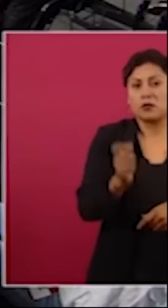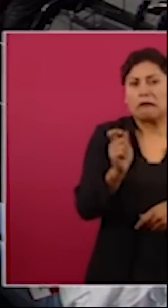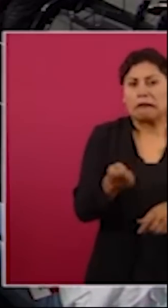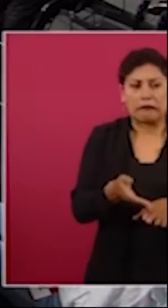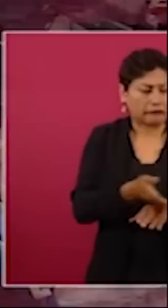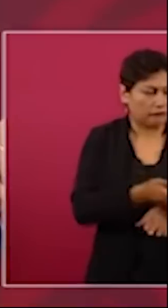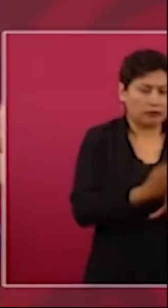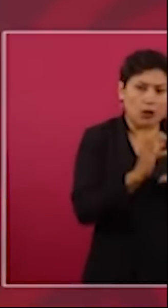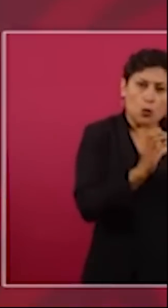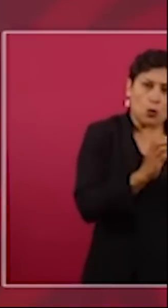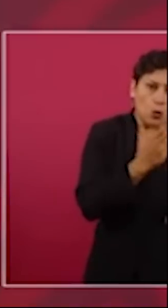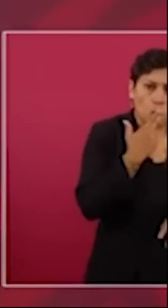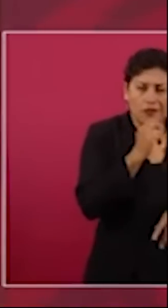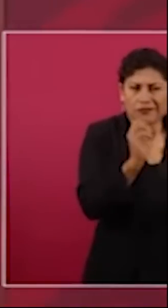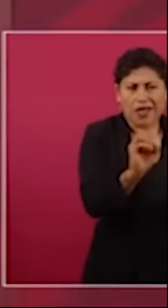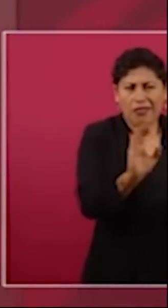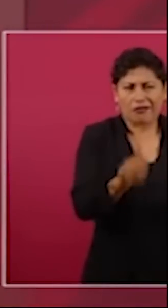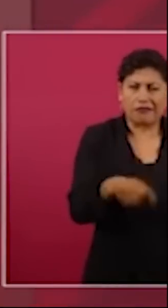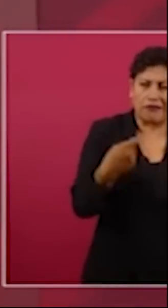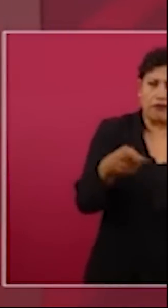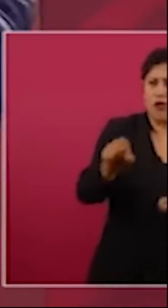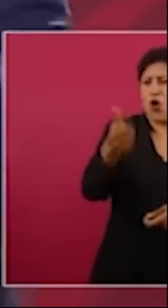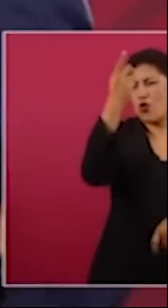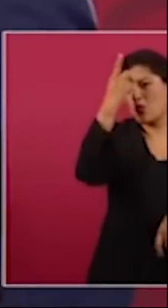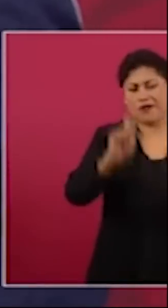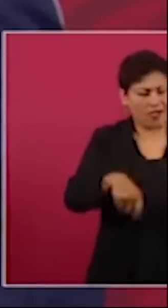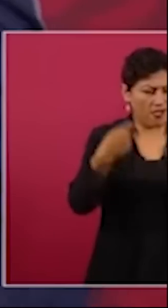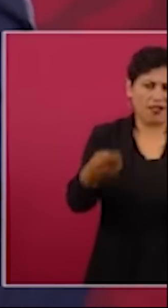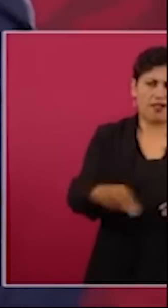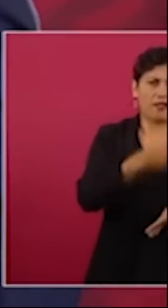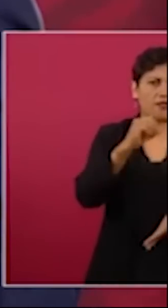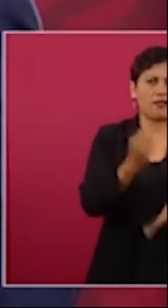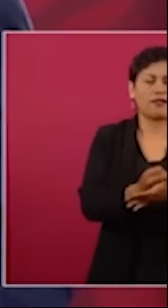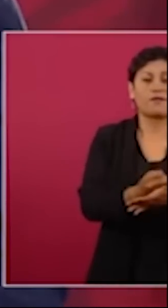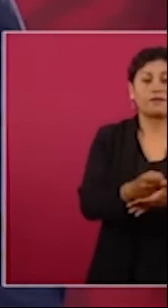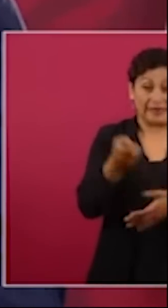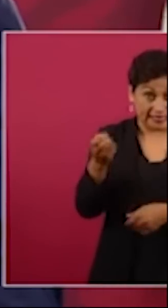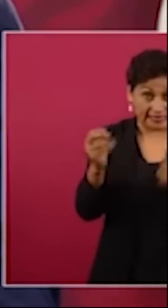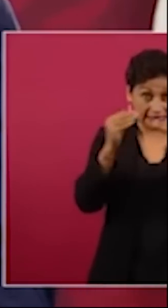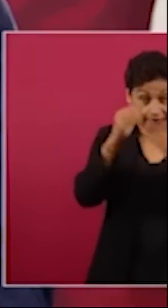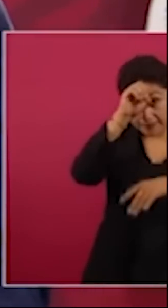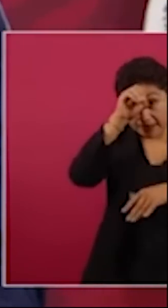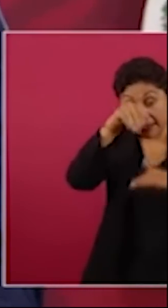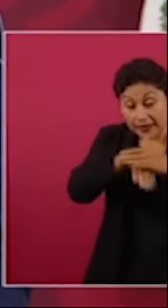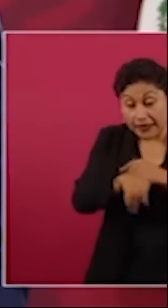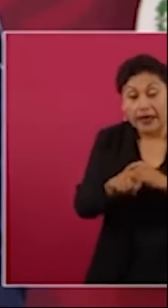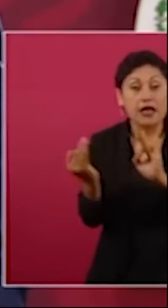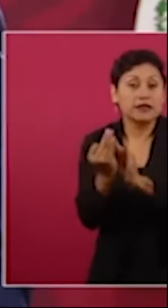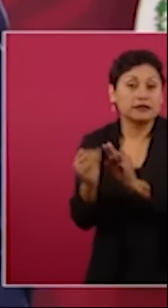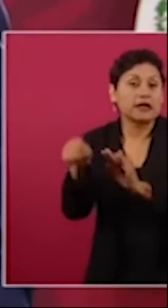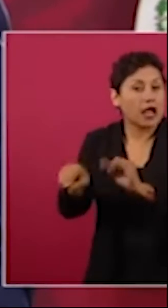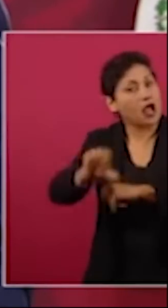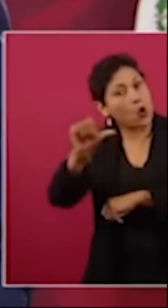se entrega la concesión de esta mina junto a una mina que estaba cerrada tenía 20